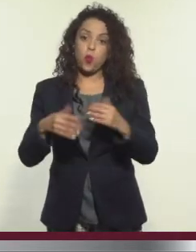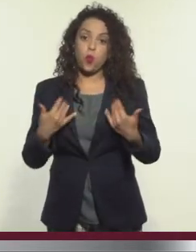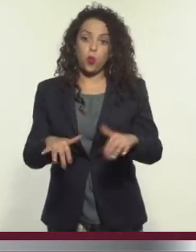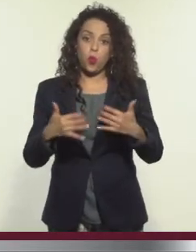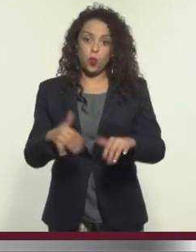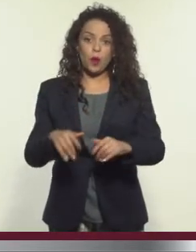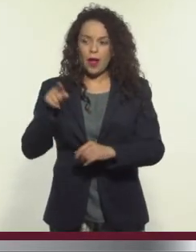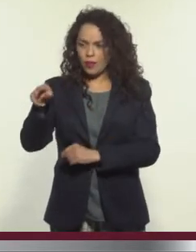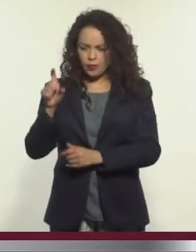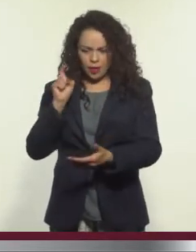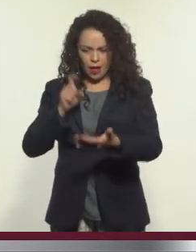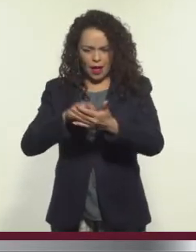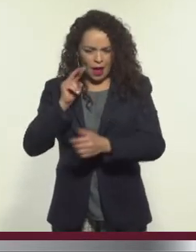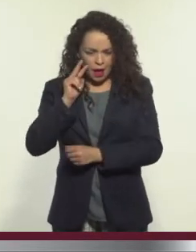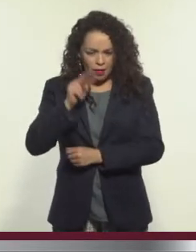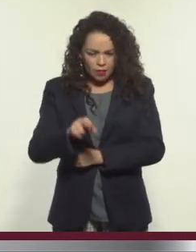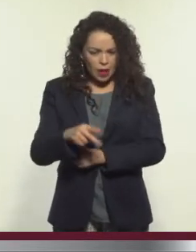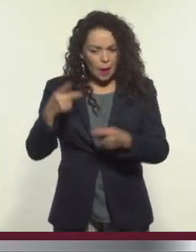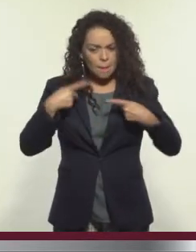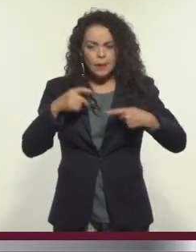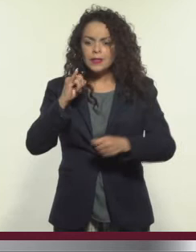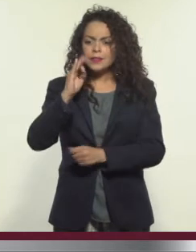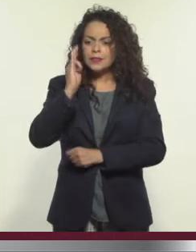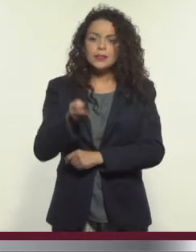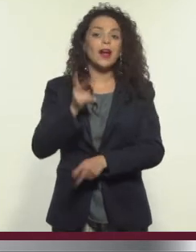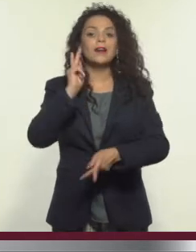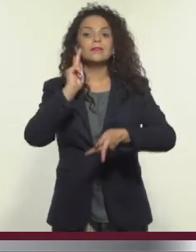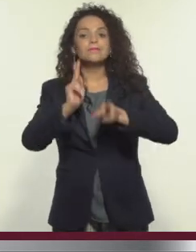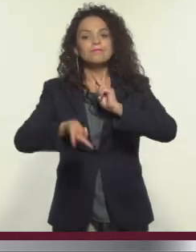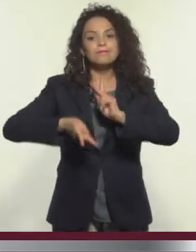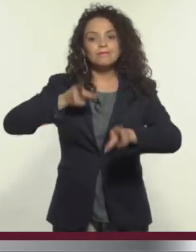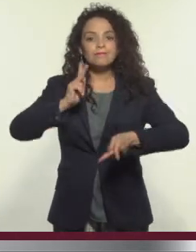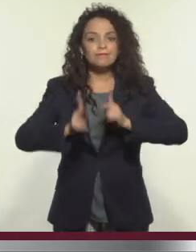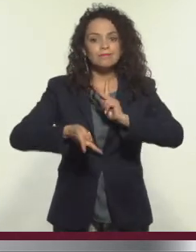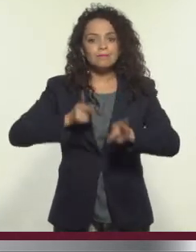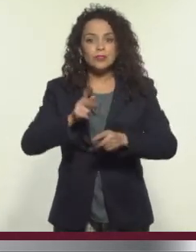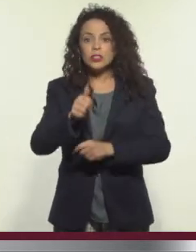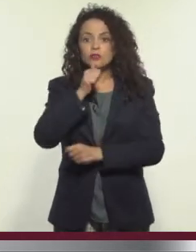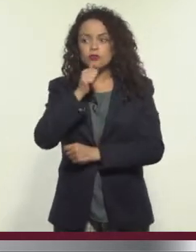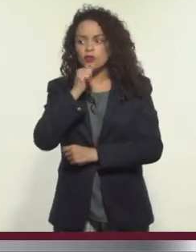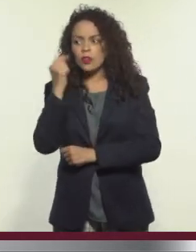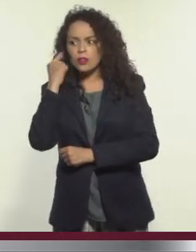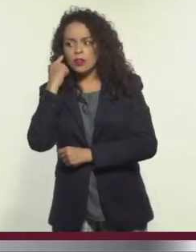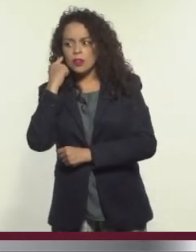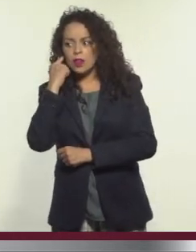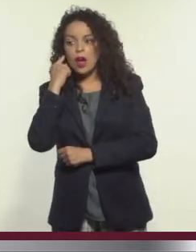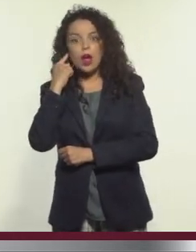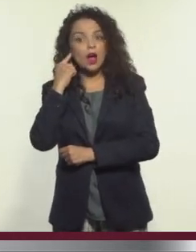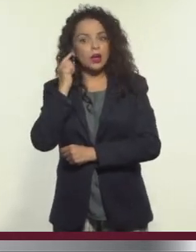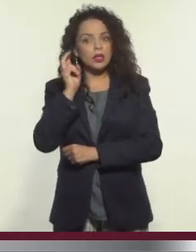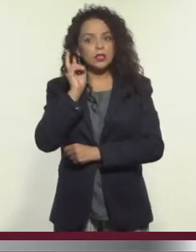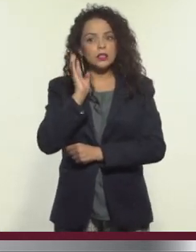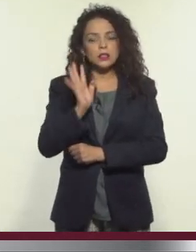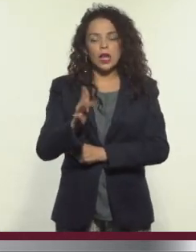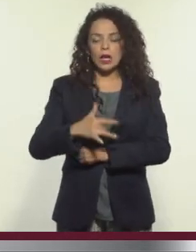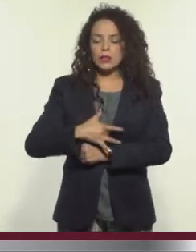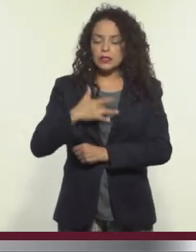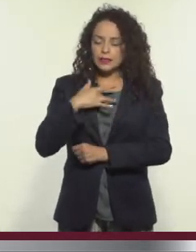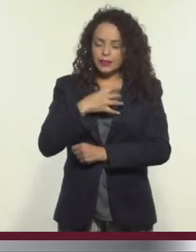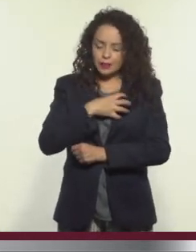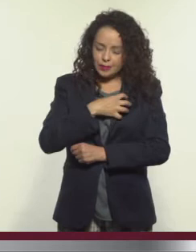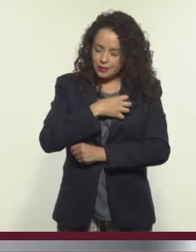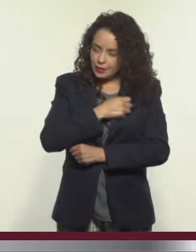disposición de la gente a contarse, ¿no? Antes de oír ya estás conmovido